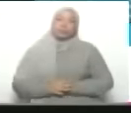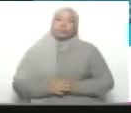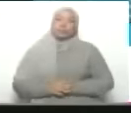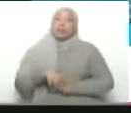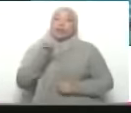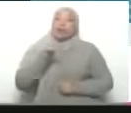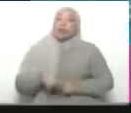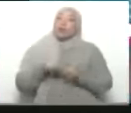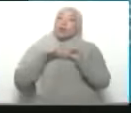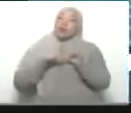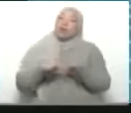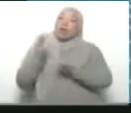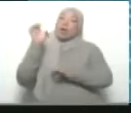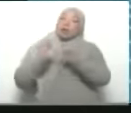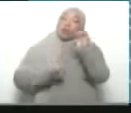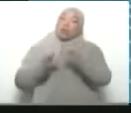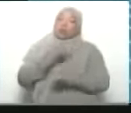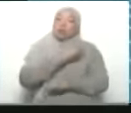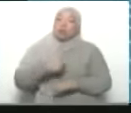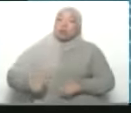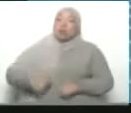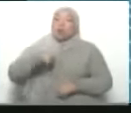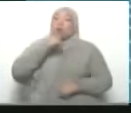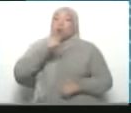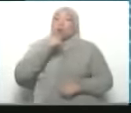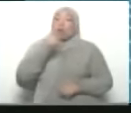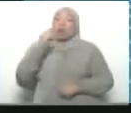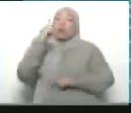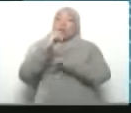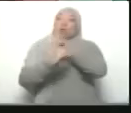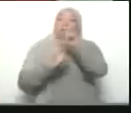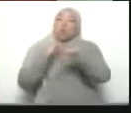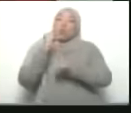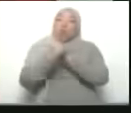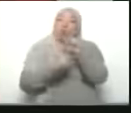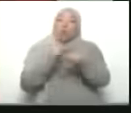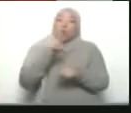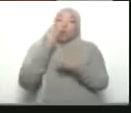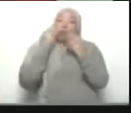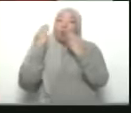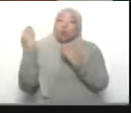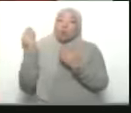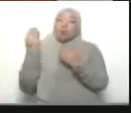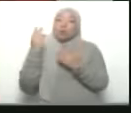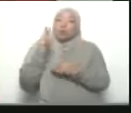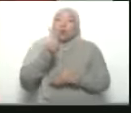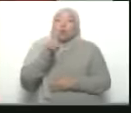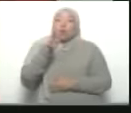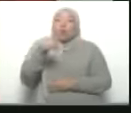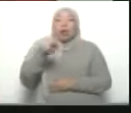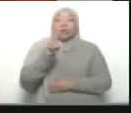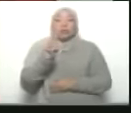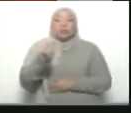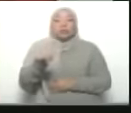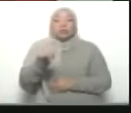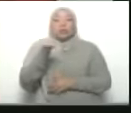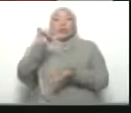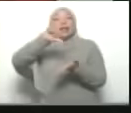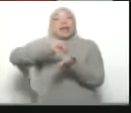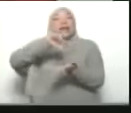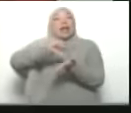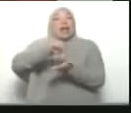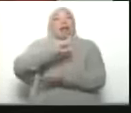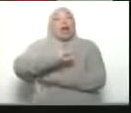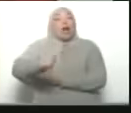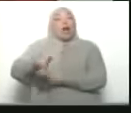Bien, seguimos revisando, presidente, las informaciones vamos al twitter de UHN plus de hace algunos minutos, Irán advierte